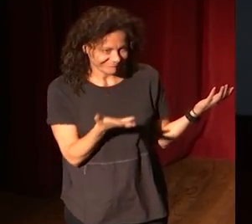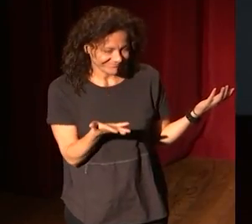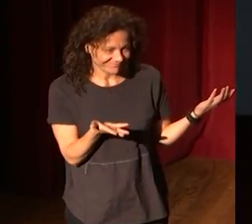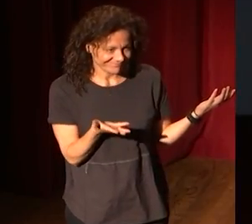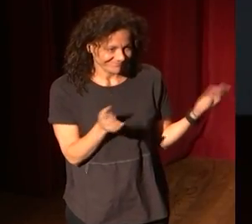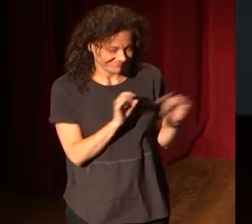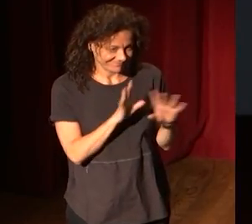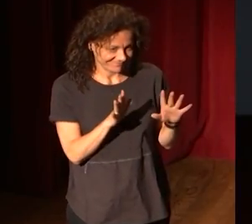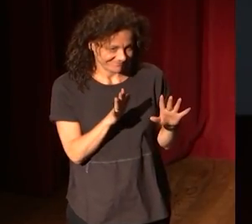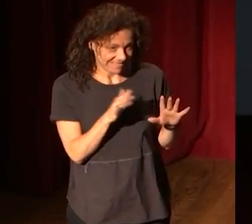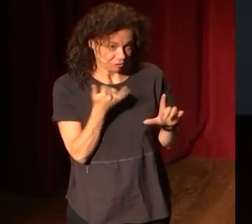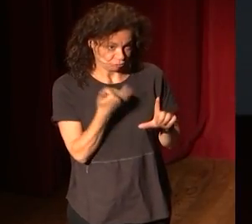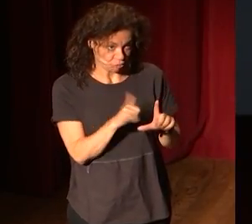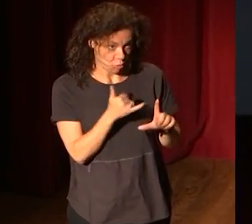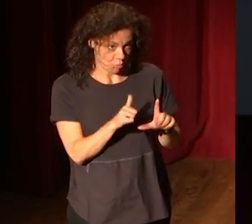En YouTube.